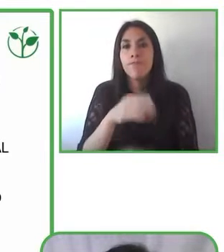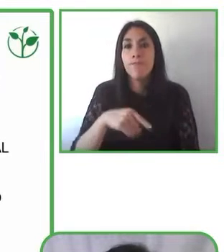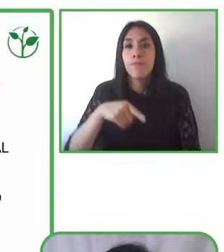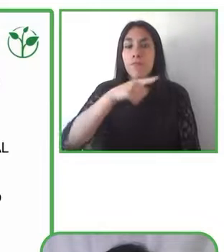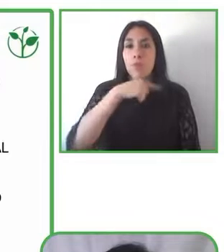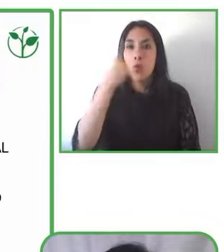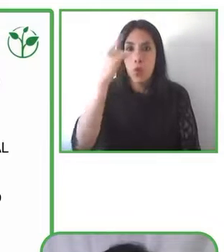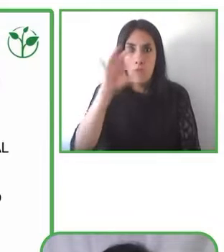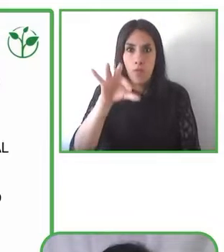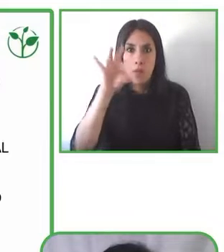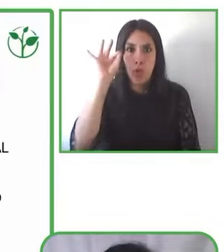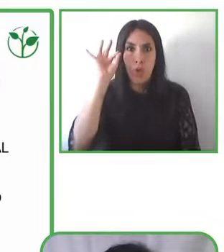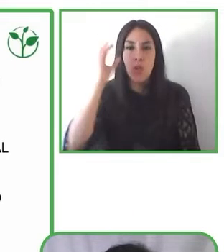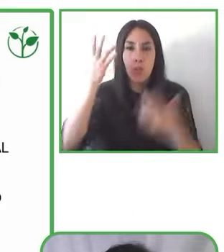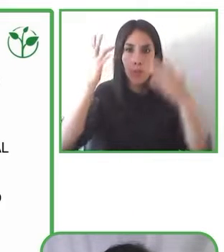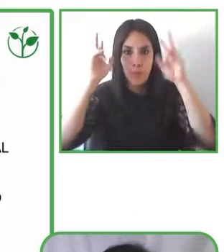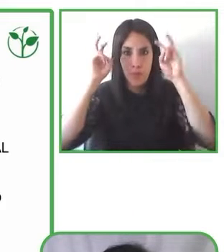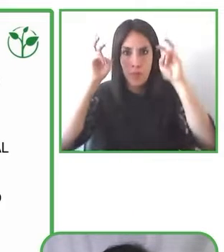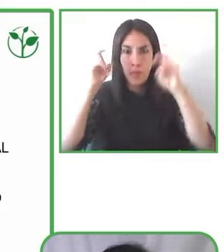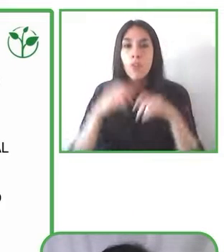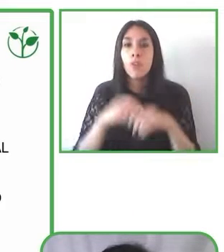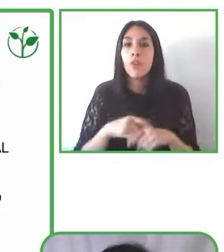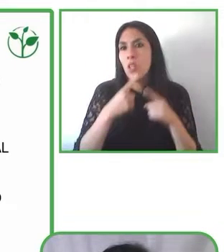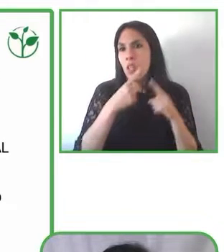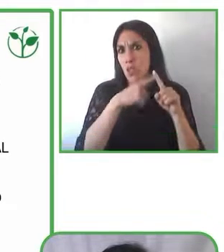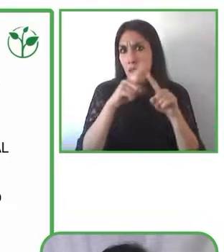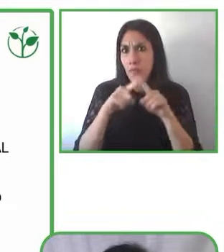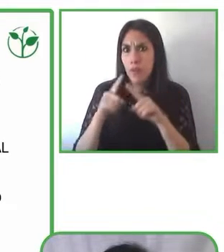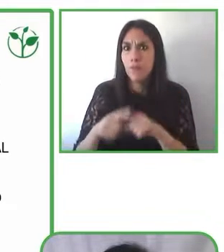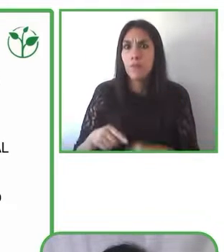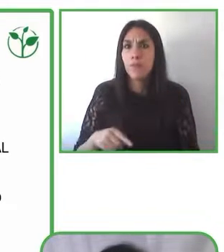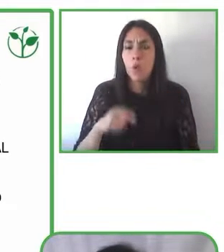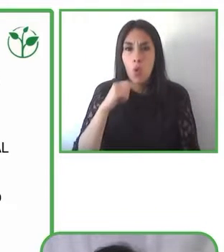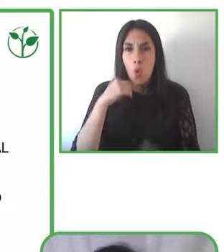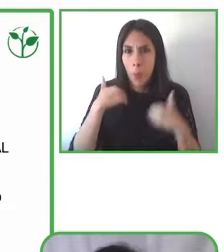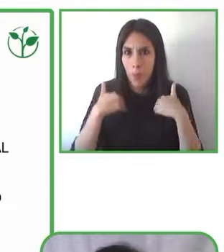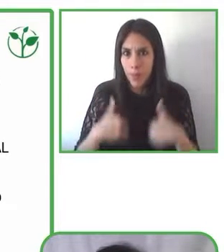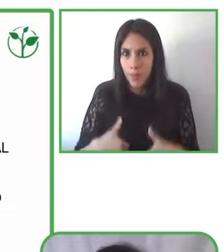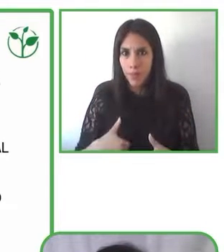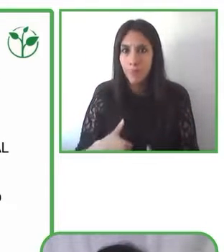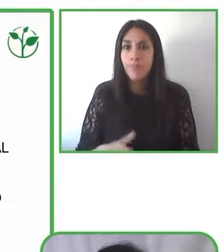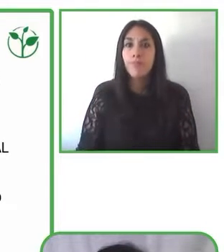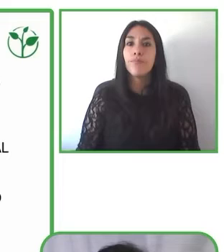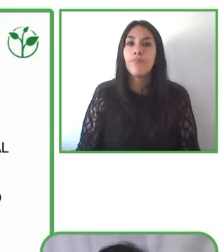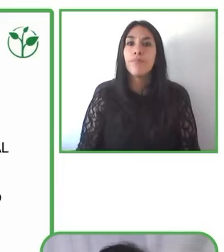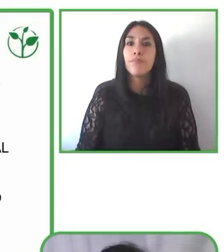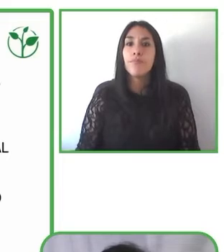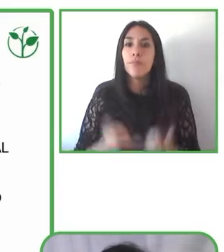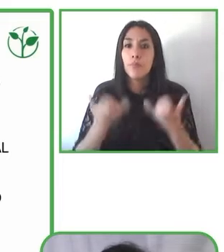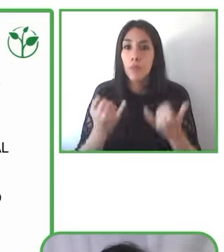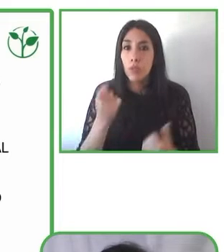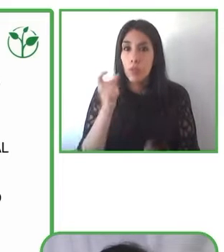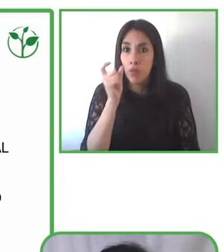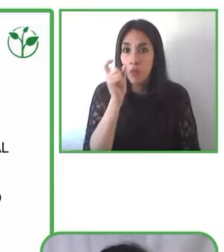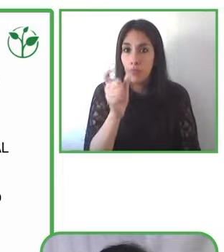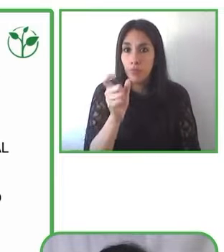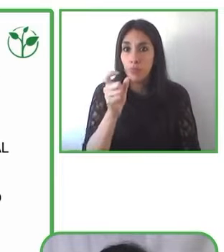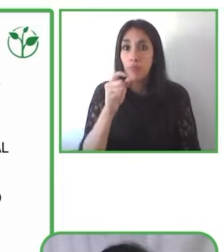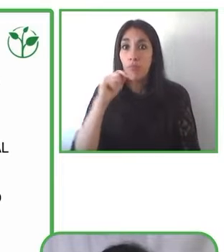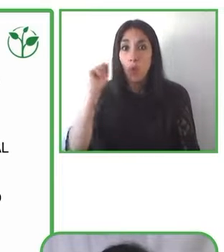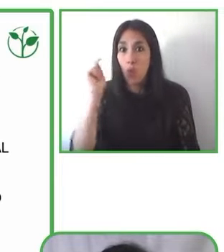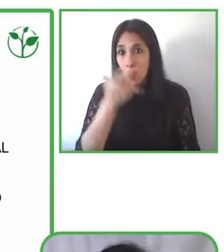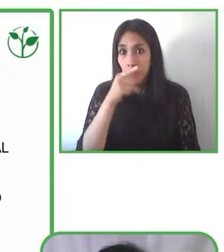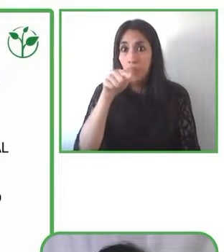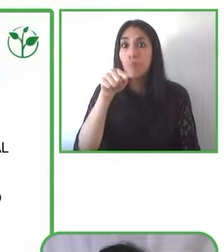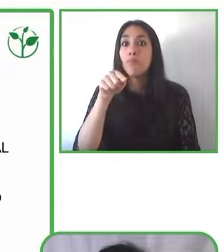diversidad humana. A partir de este concepto, todos los lineamientos técnicos que se generan en